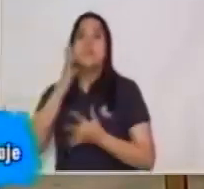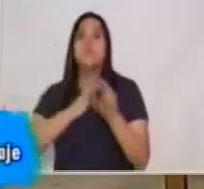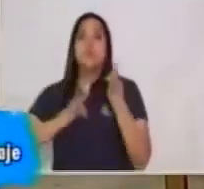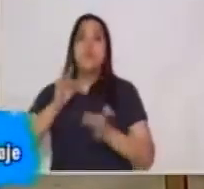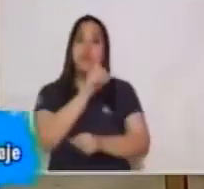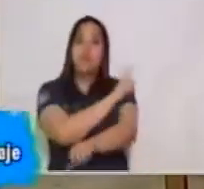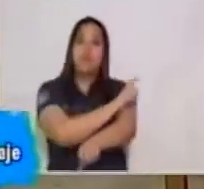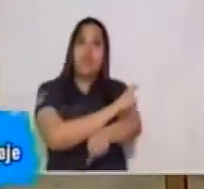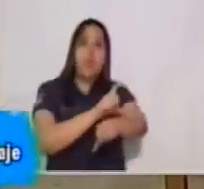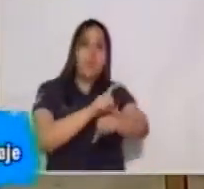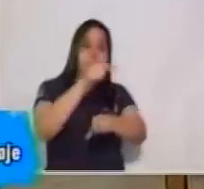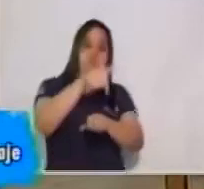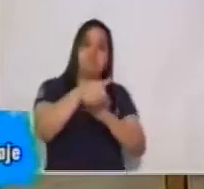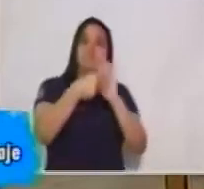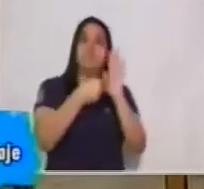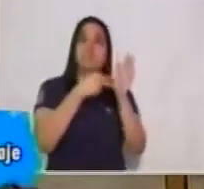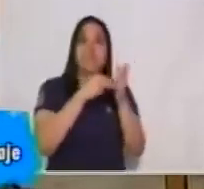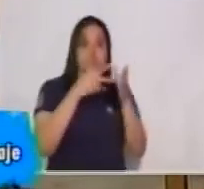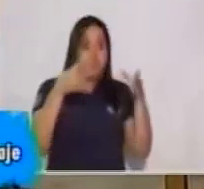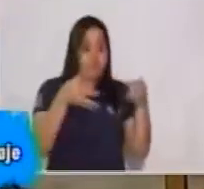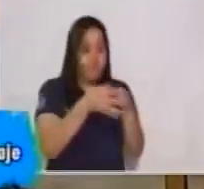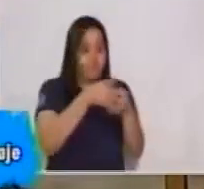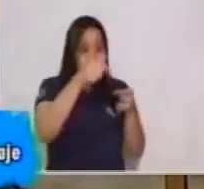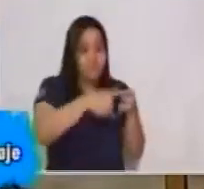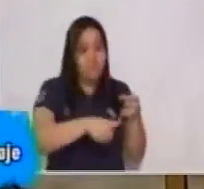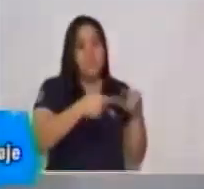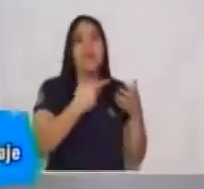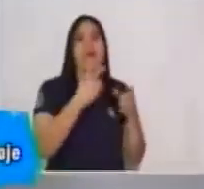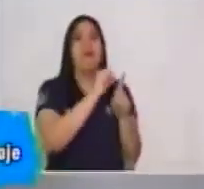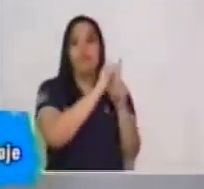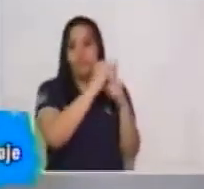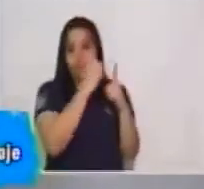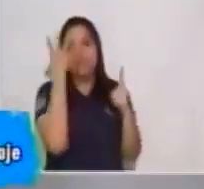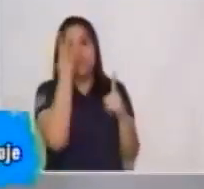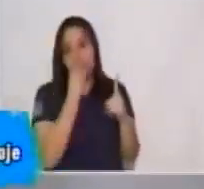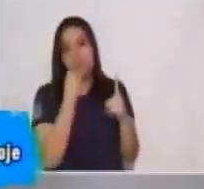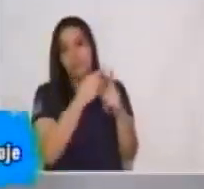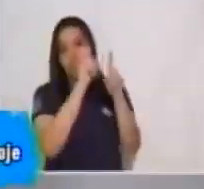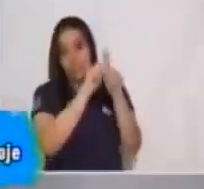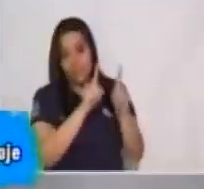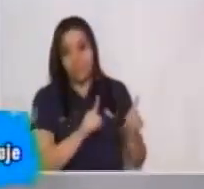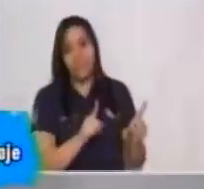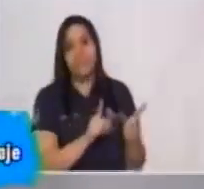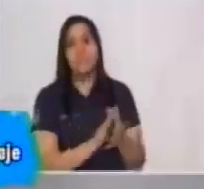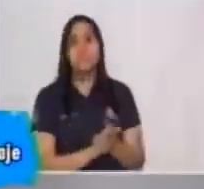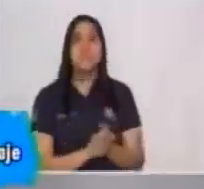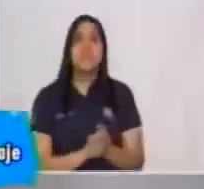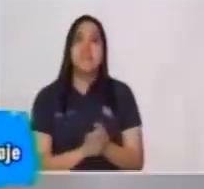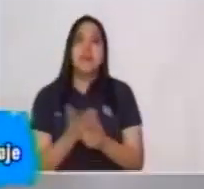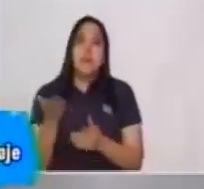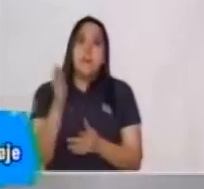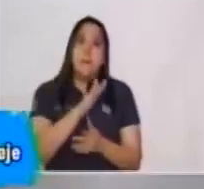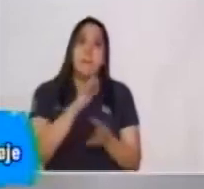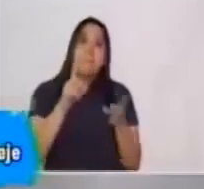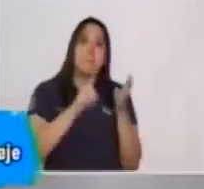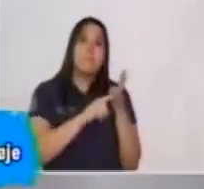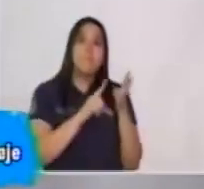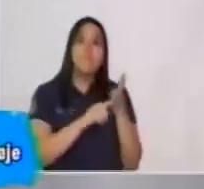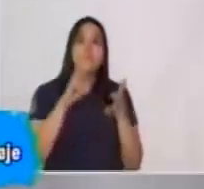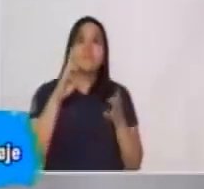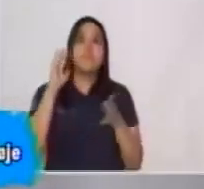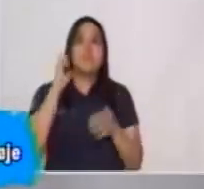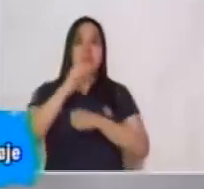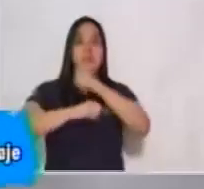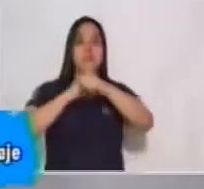Porque buscan darle una forma bella al mensaje y estética. Luego tenemos la función referencial.